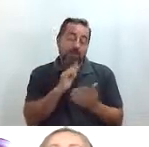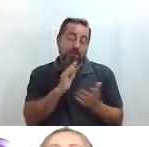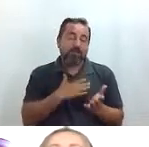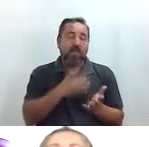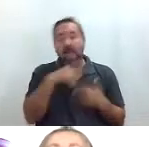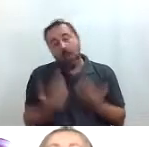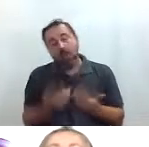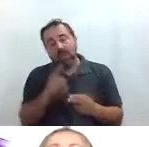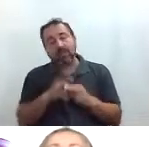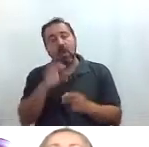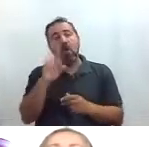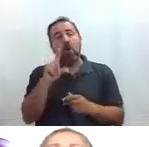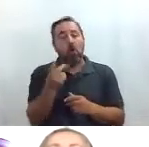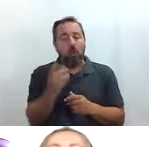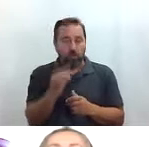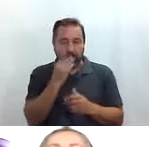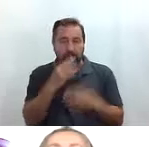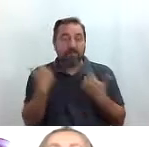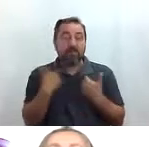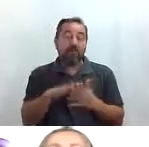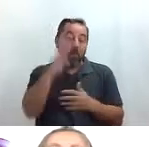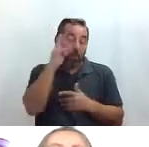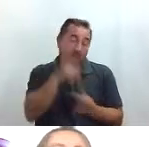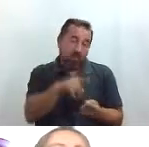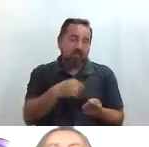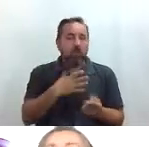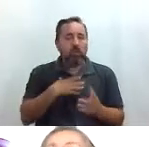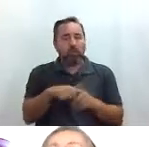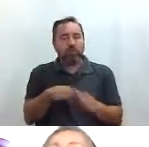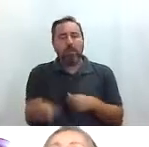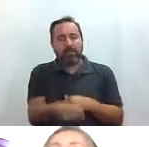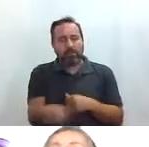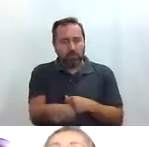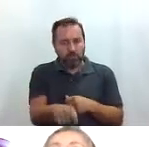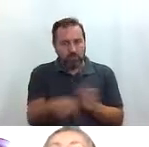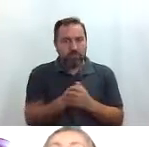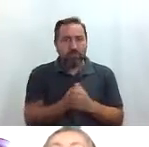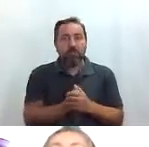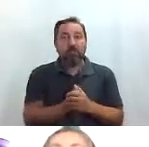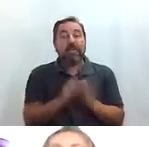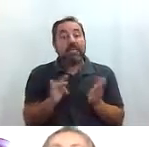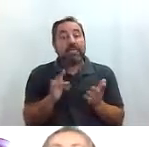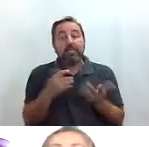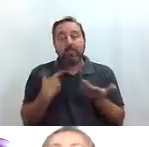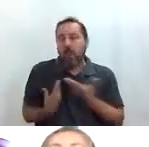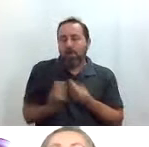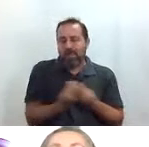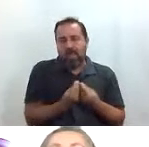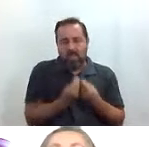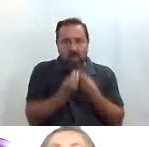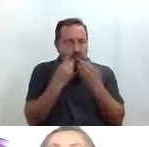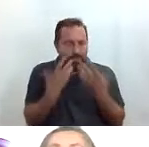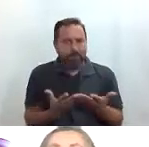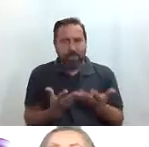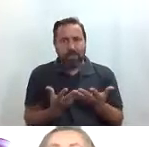ahora pues con Oldo pero en este caso Bela estaba jubilada así que yo iba con mi bastón y pero muy bien acompañada porque la verdad es